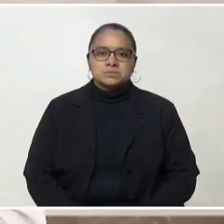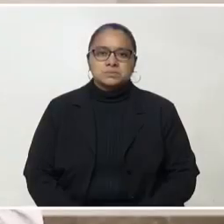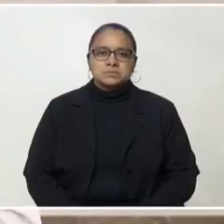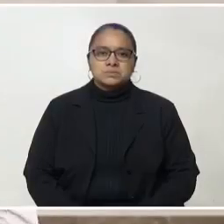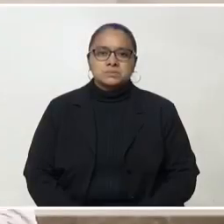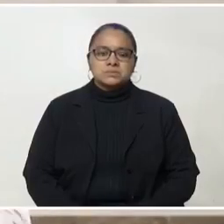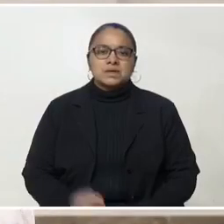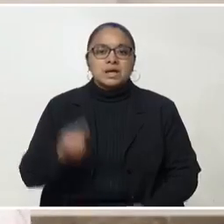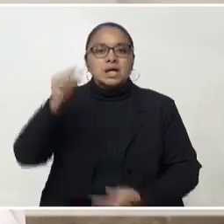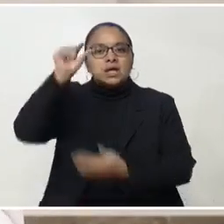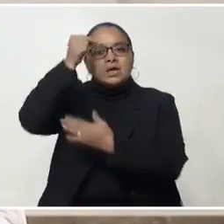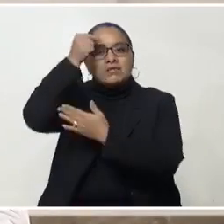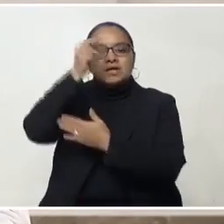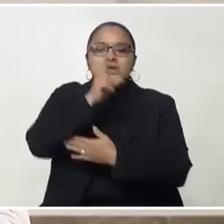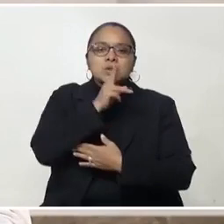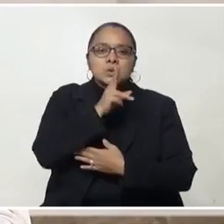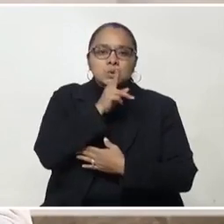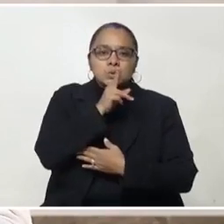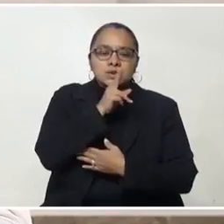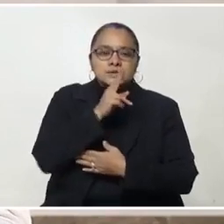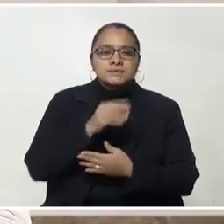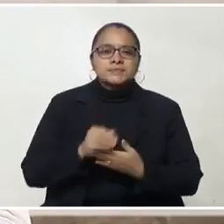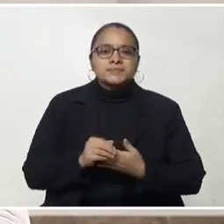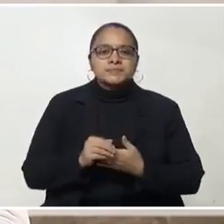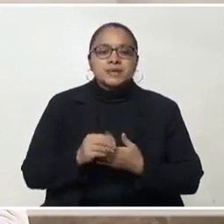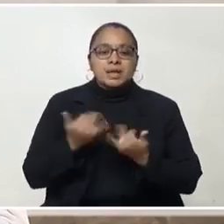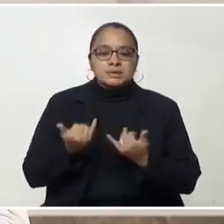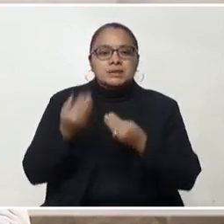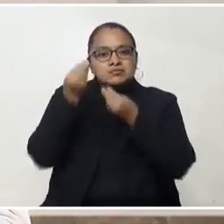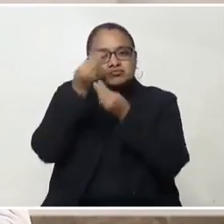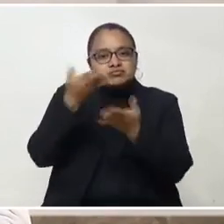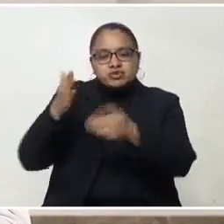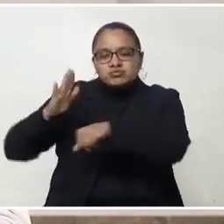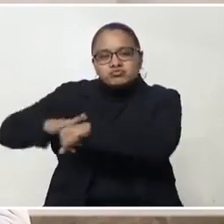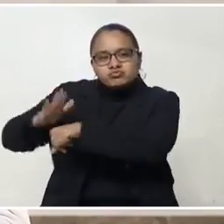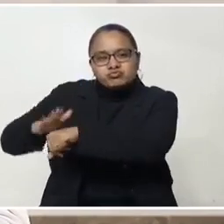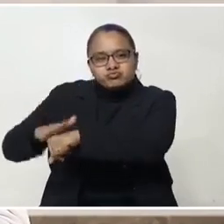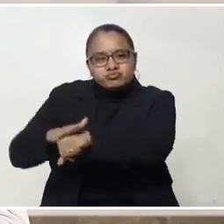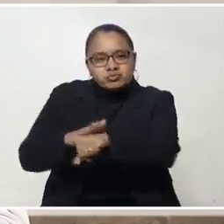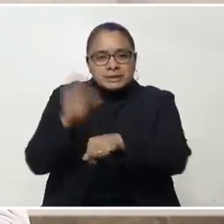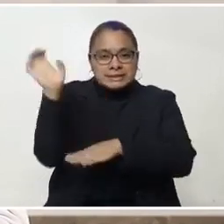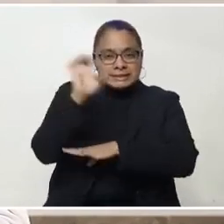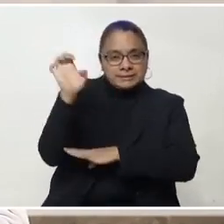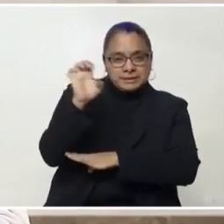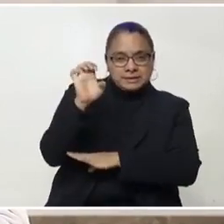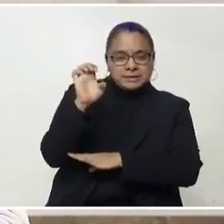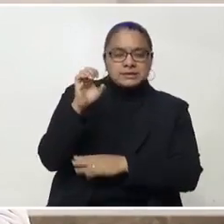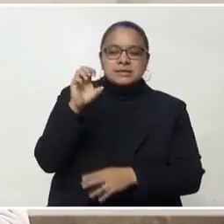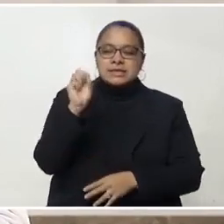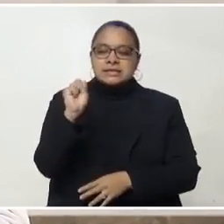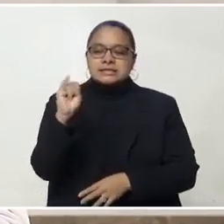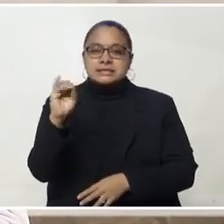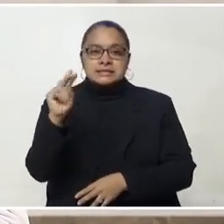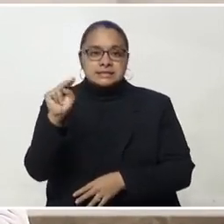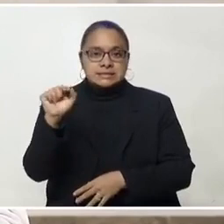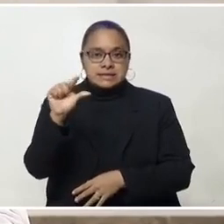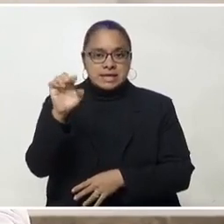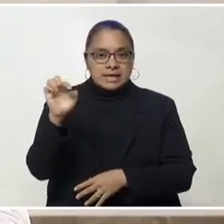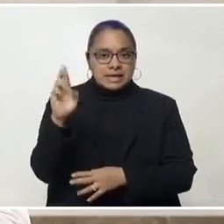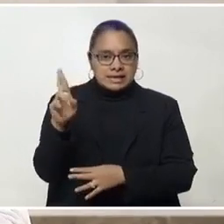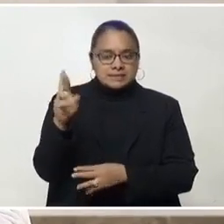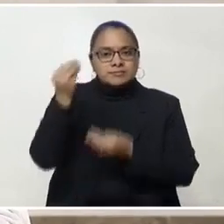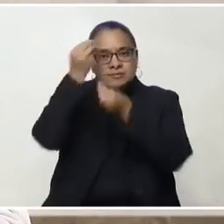El Gobierno de la República de Honduras, a través del Sistema Nacional de Gestión de Riesgos, SINAGER,